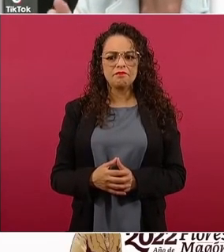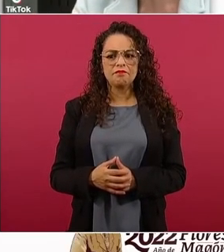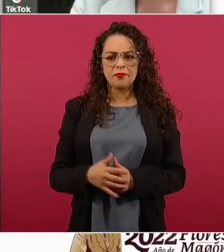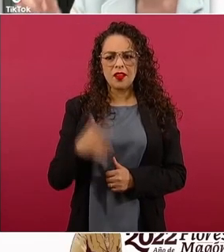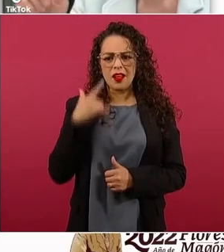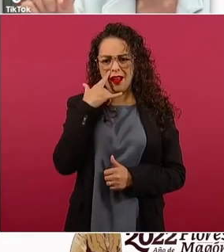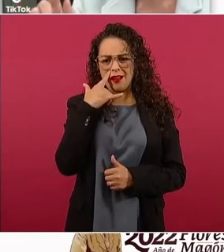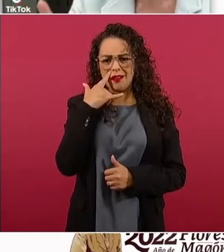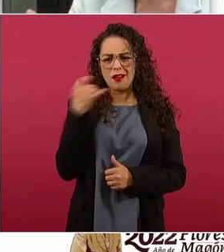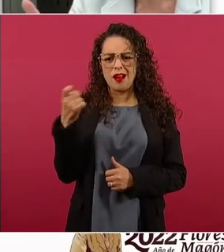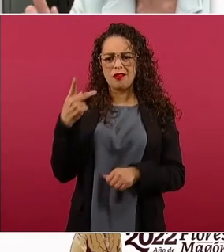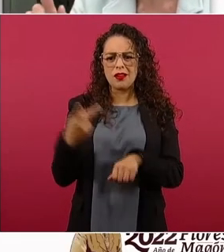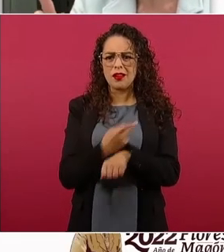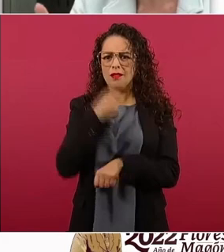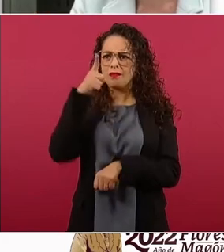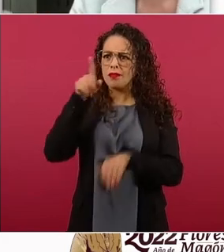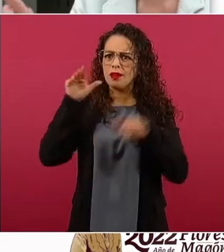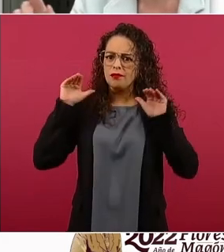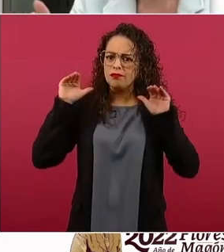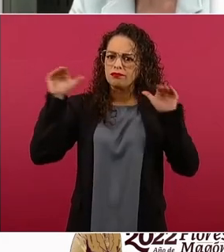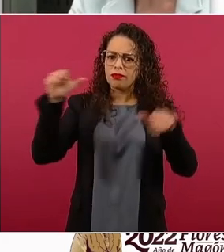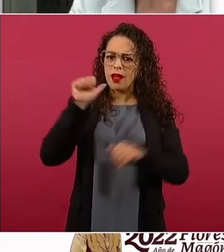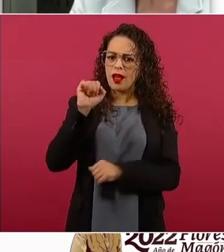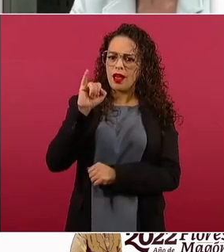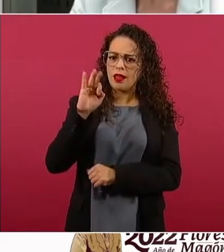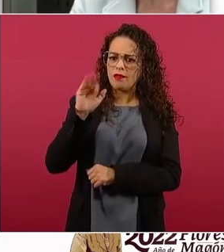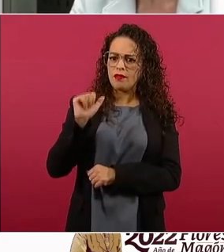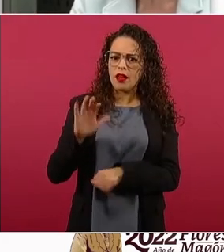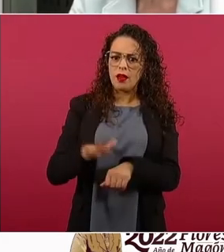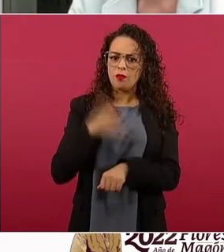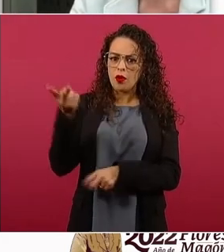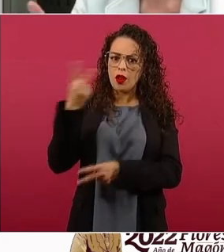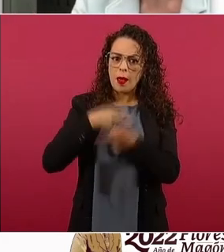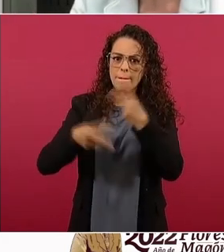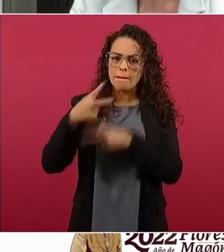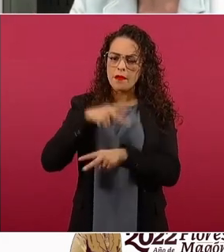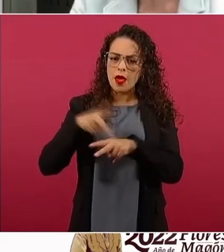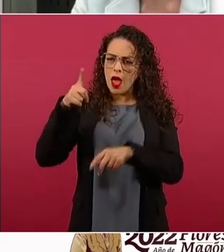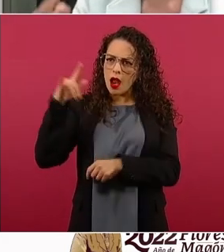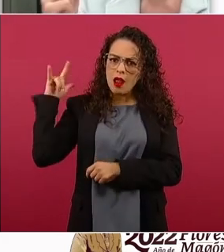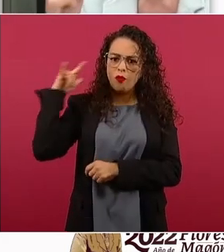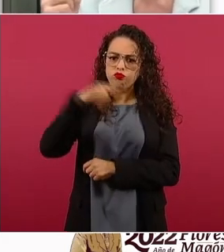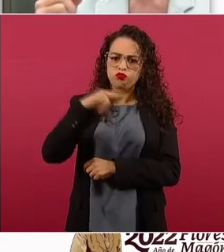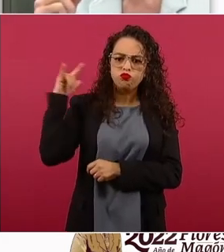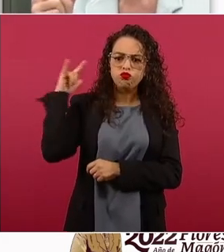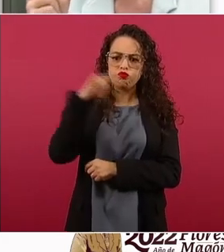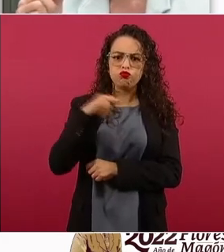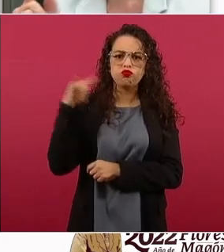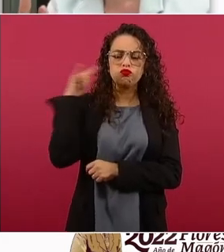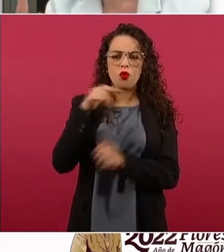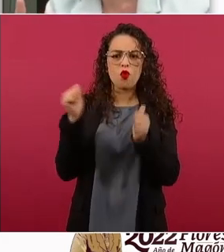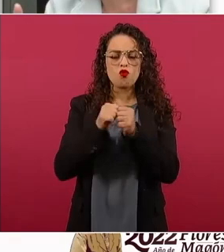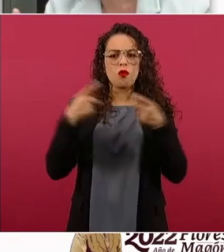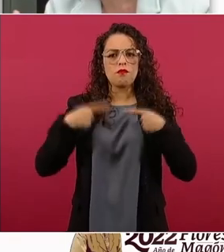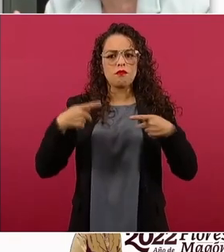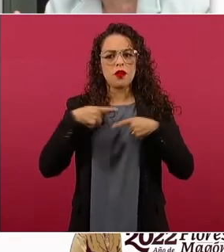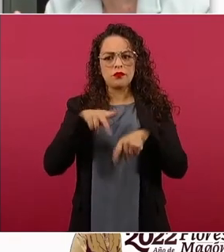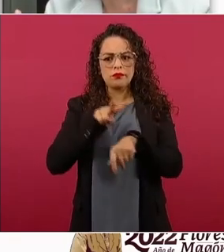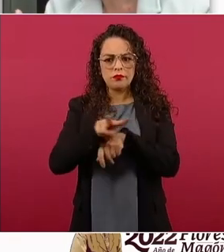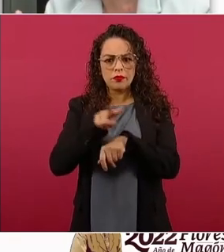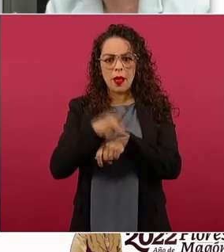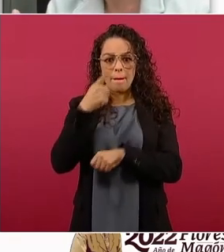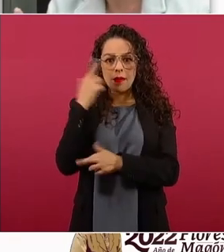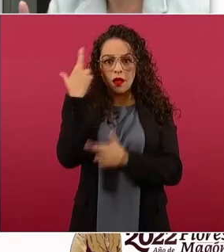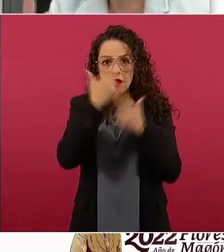porque ahí también aviones venezolanos, cargados de venezolanos, están llegando a México sin pasar migración.